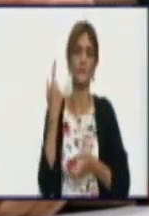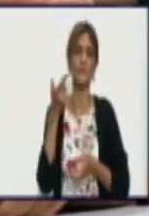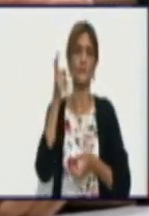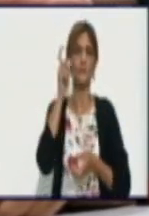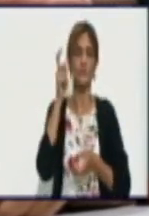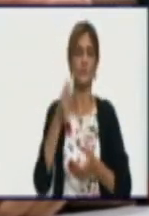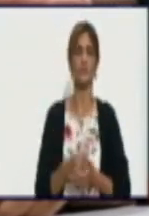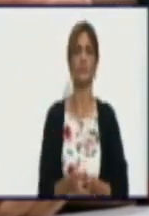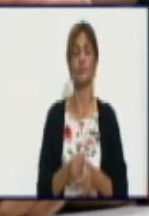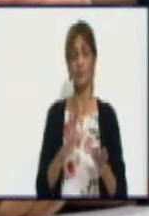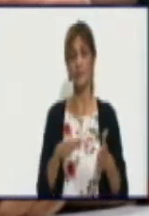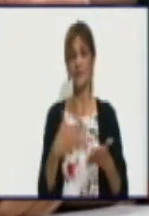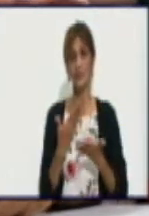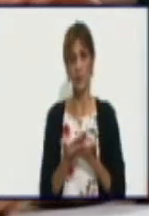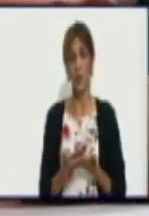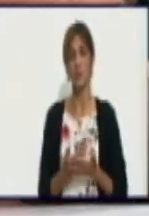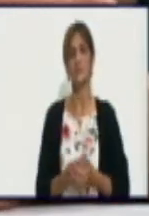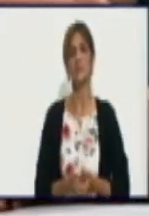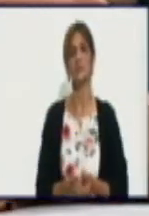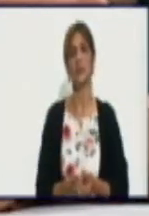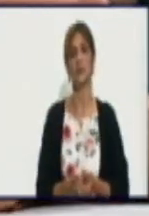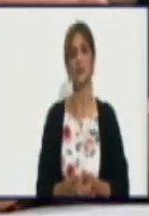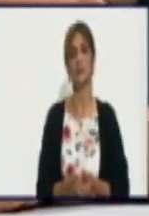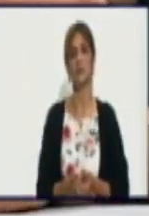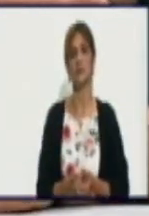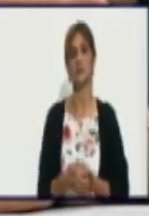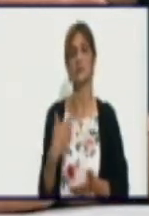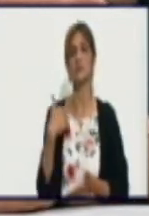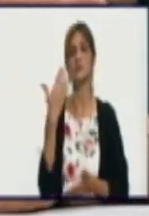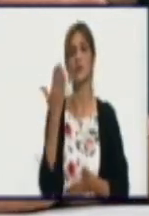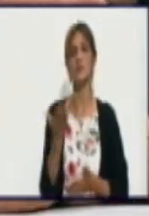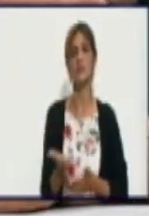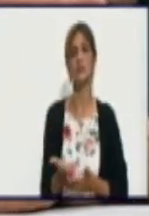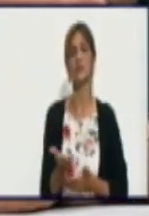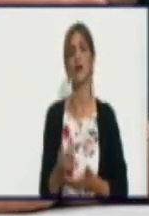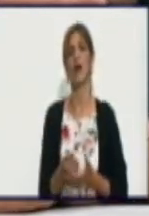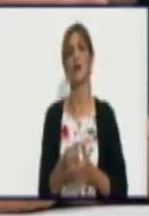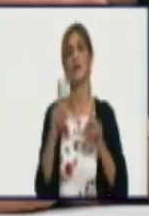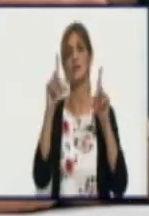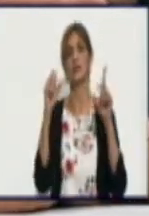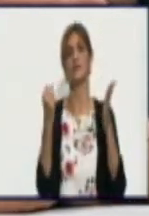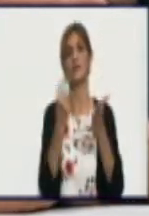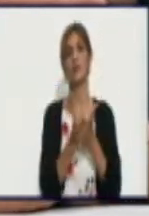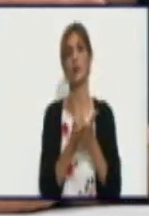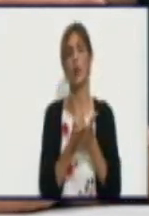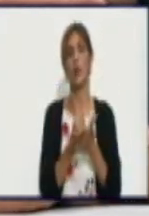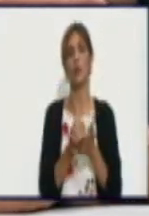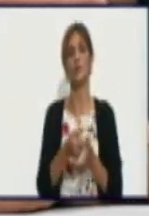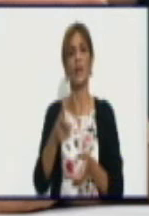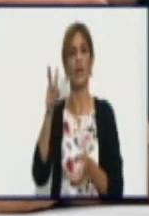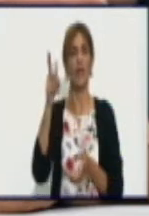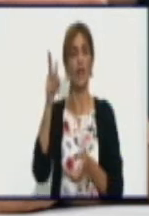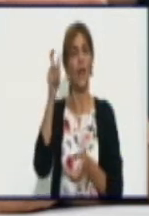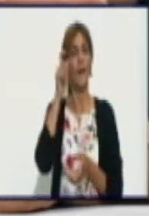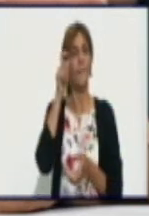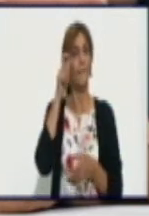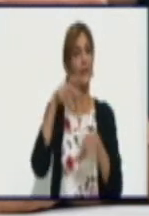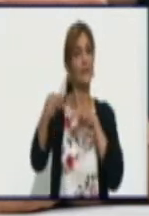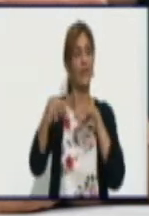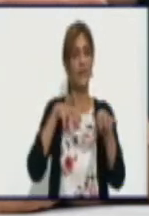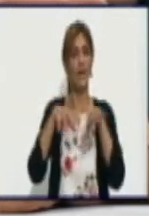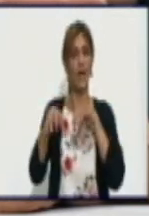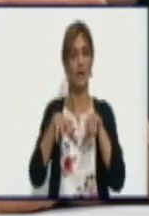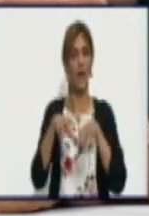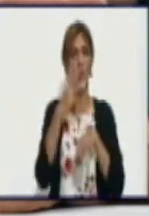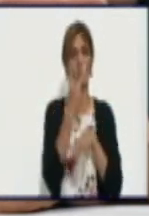autorización del sacrificio solicita el certifico de veterinaria y el pase de tránsito. Con estos tres documentos